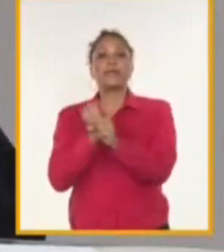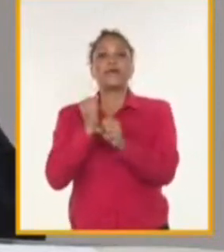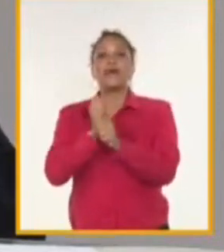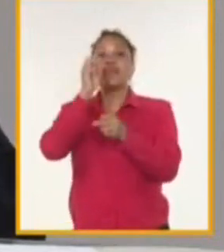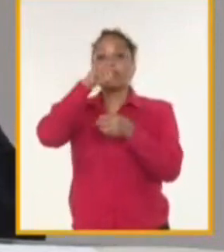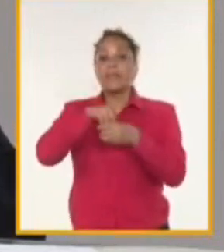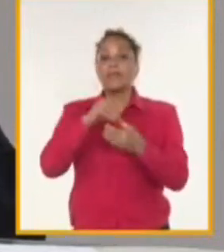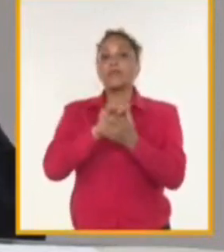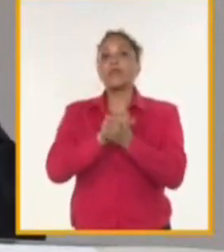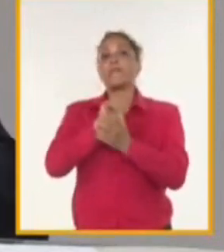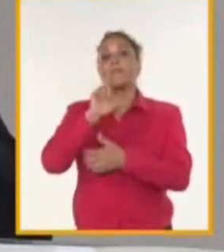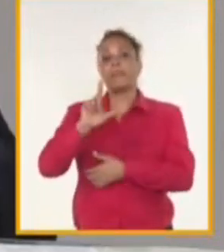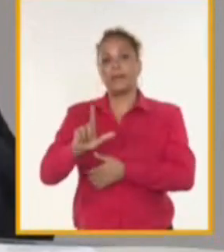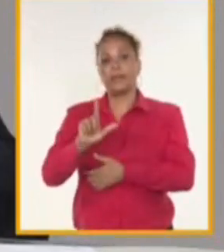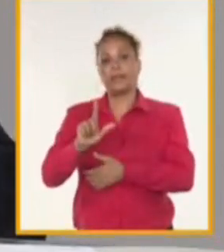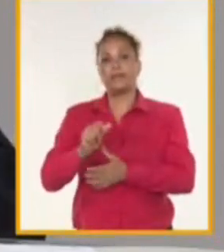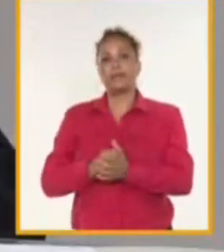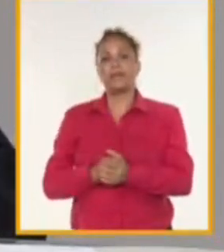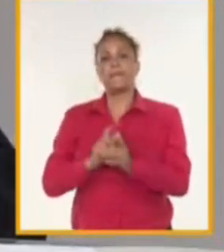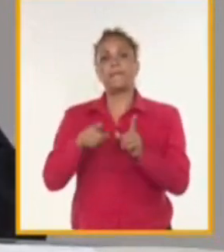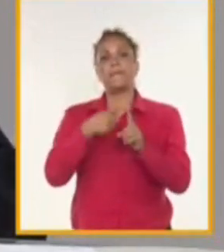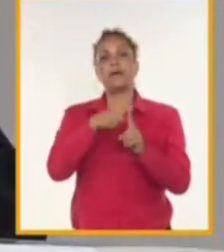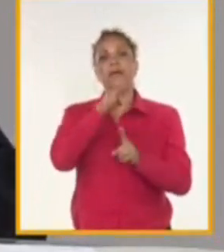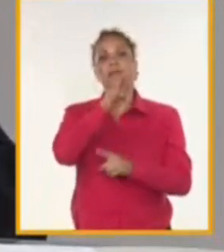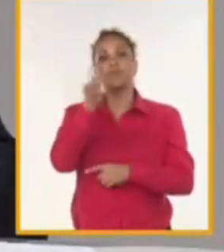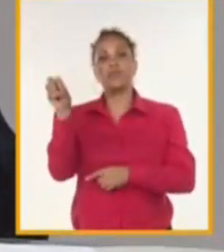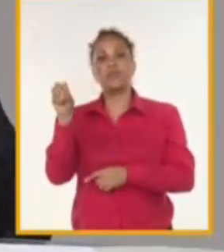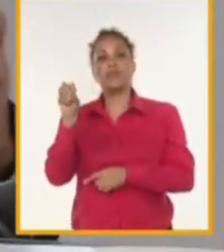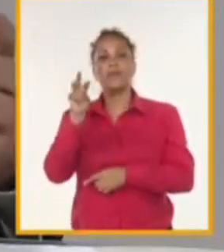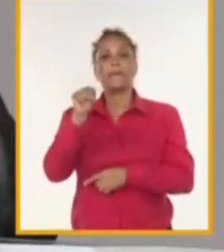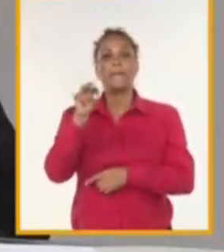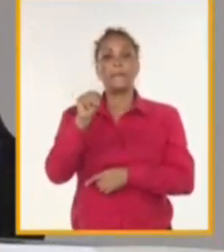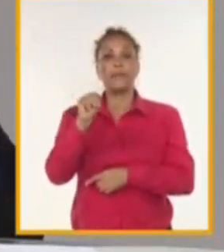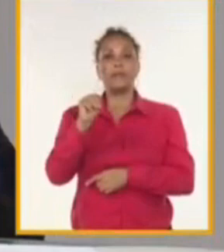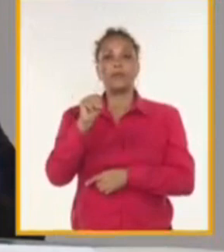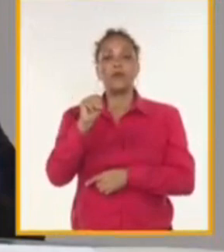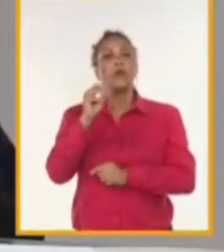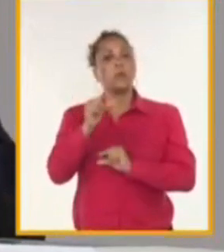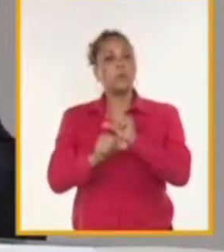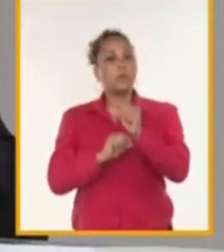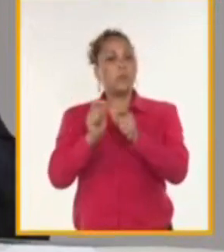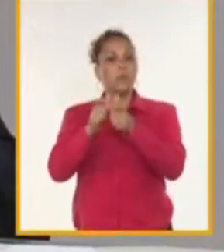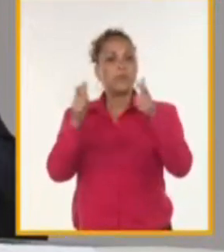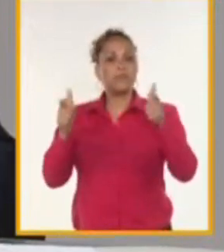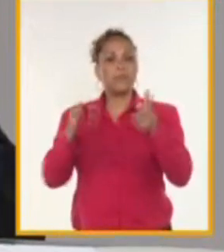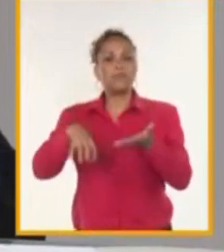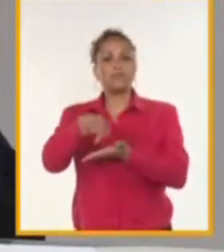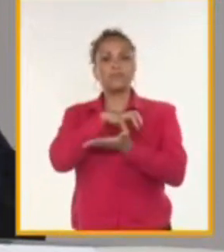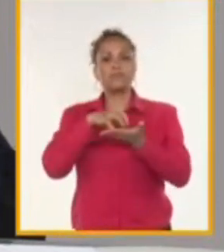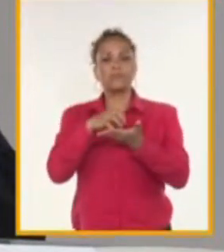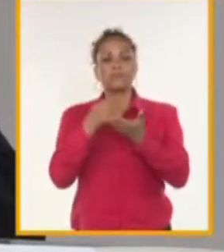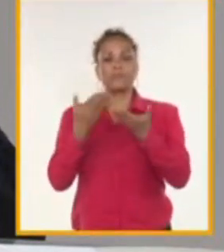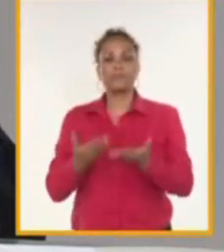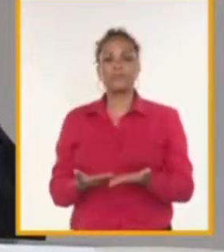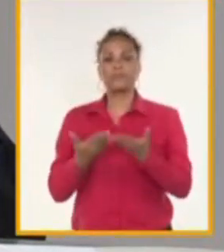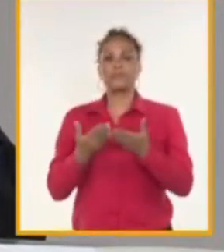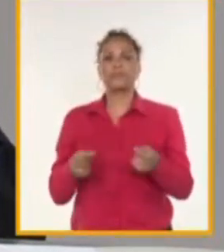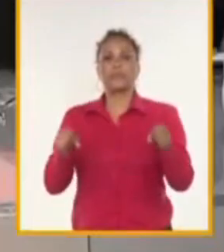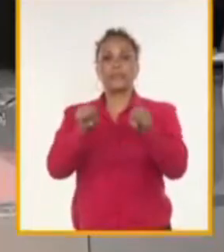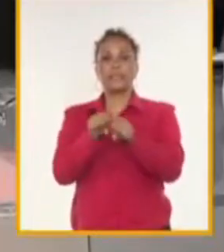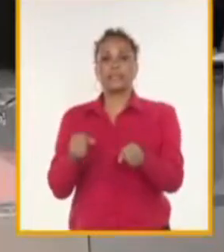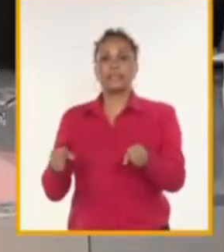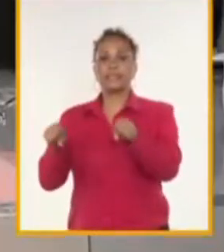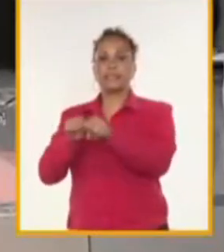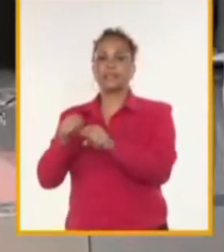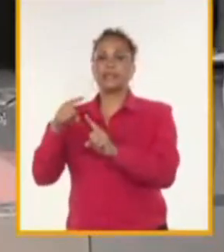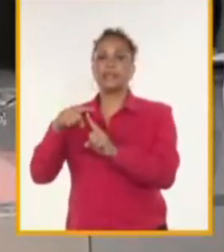buques con el hora de más de 200 metros y que calan más de 12 metros, aumentando la capacidad de carga y conectividad de la terminal. ¿Esos buques